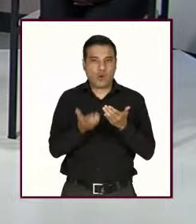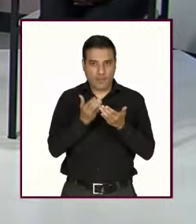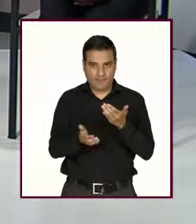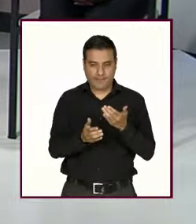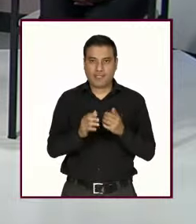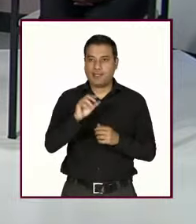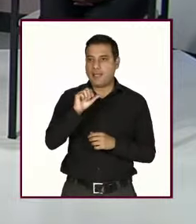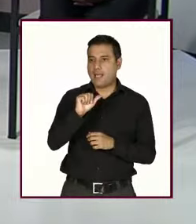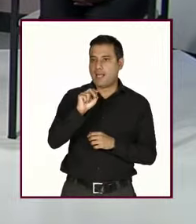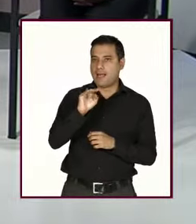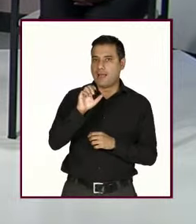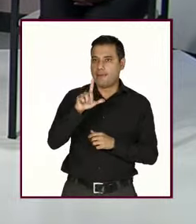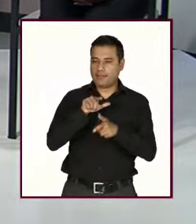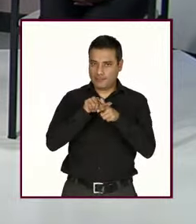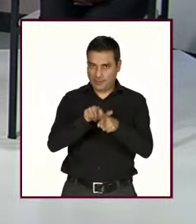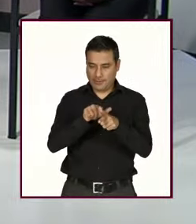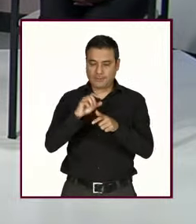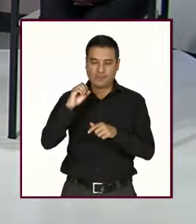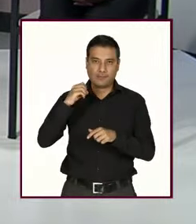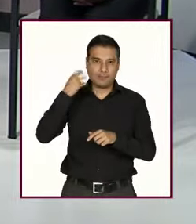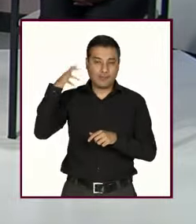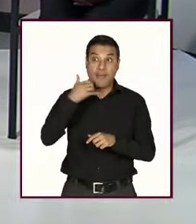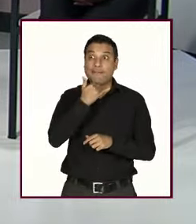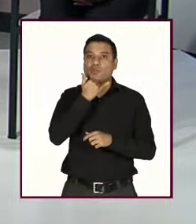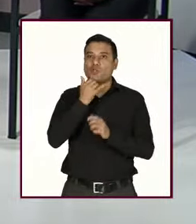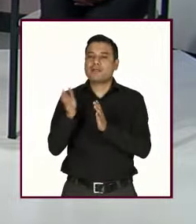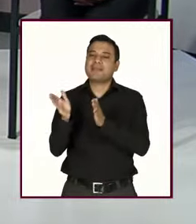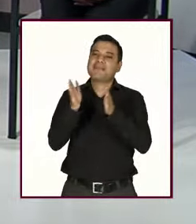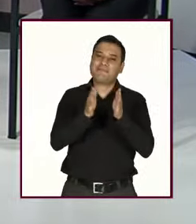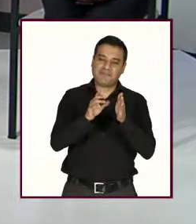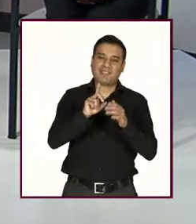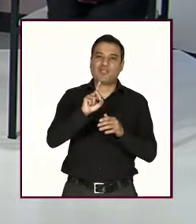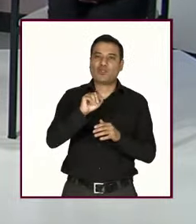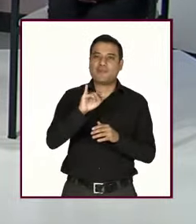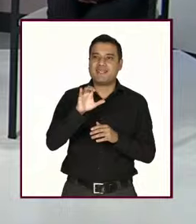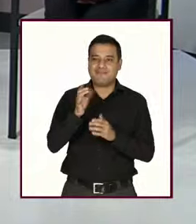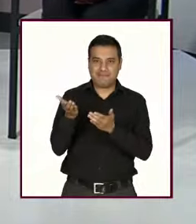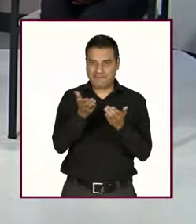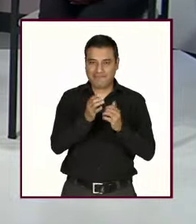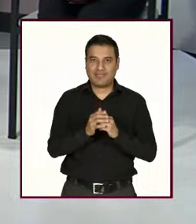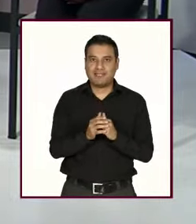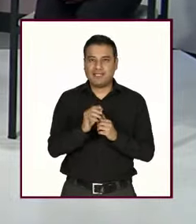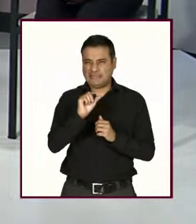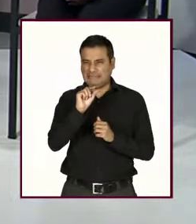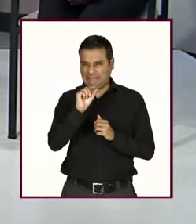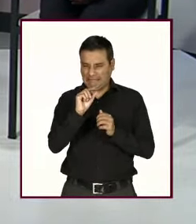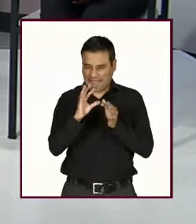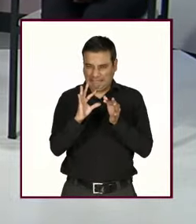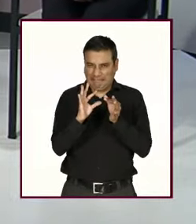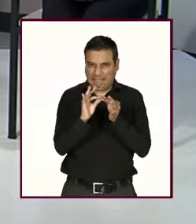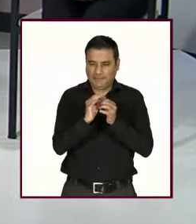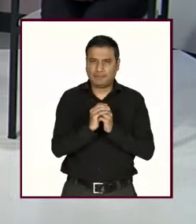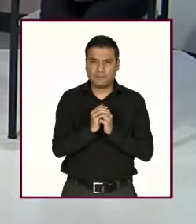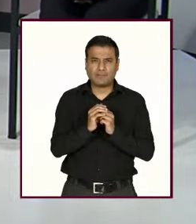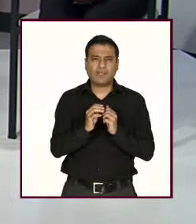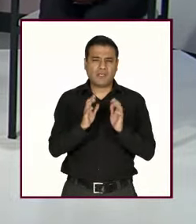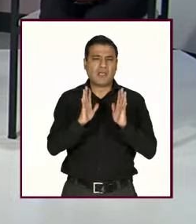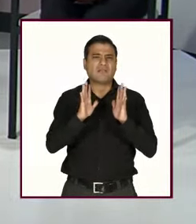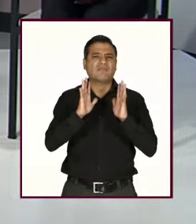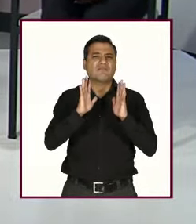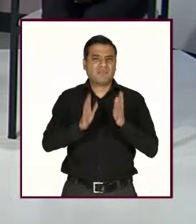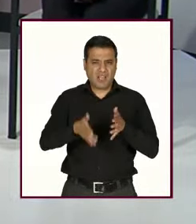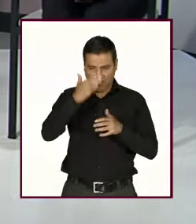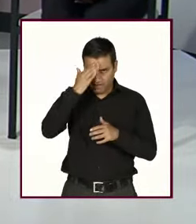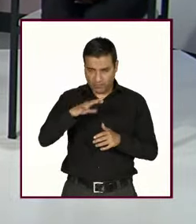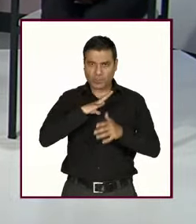Anabel, con la exposición. Dominique, Dominique, vamos contigo y regreso contigo, Anabel. Nada más para concluir, tenemos ya identificadas algunas violencias que